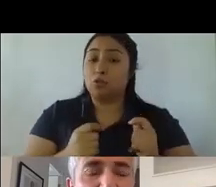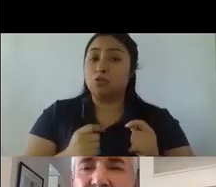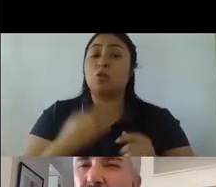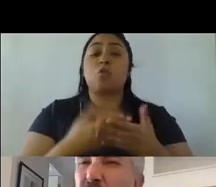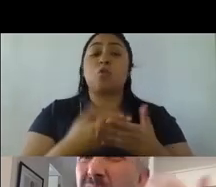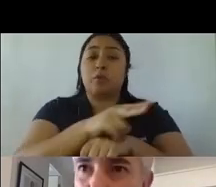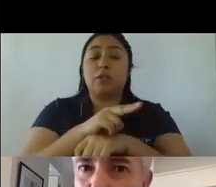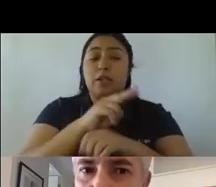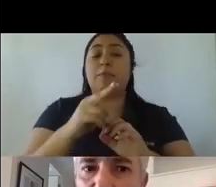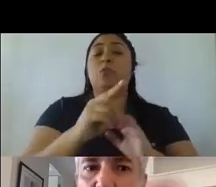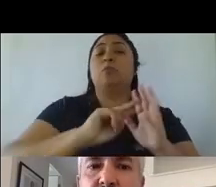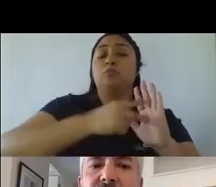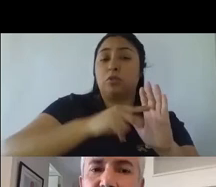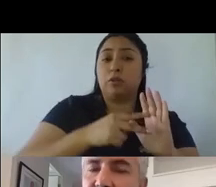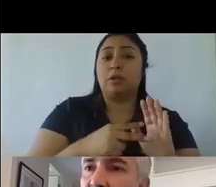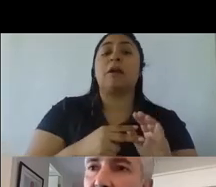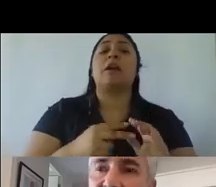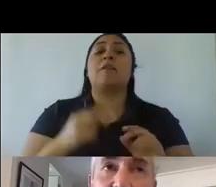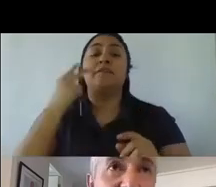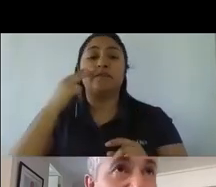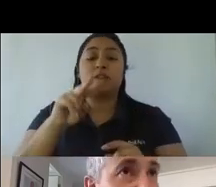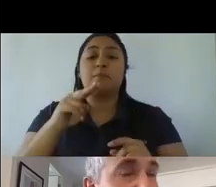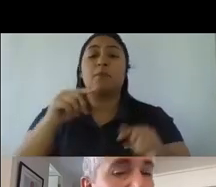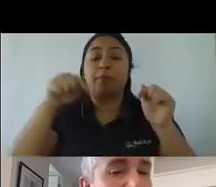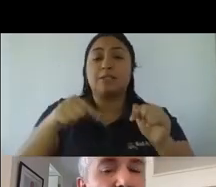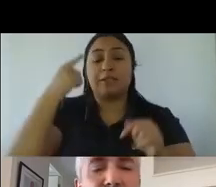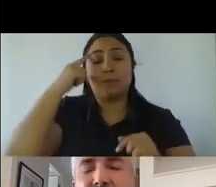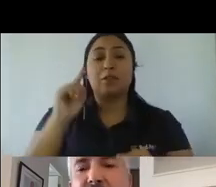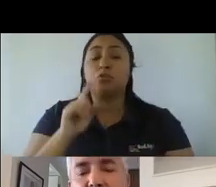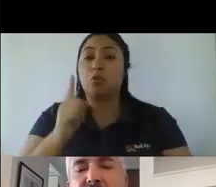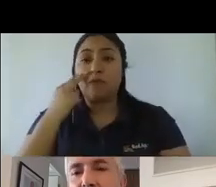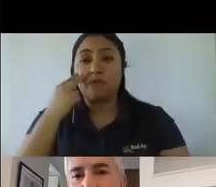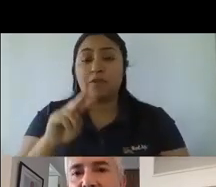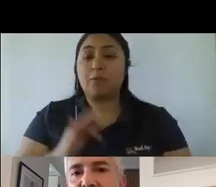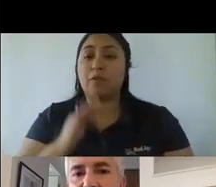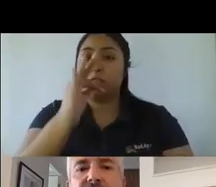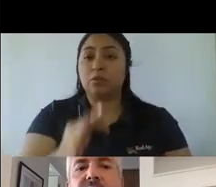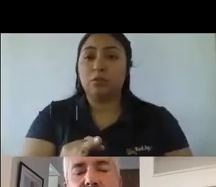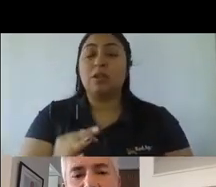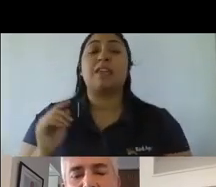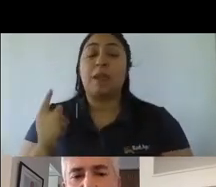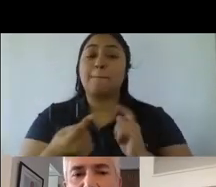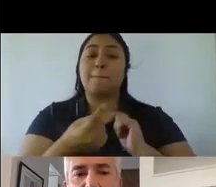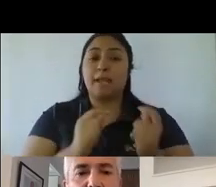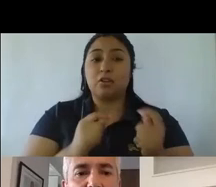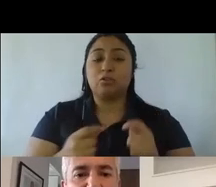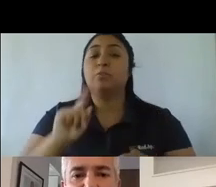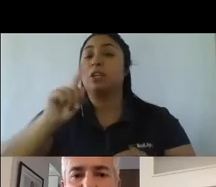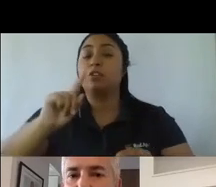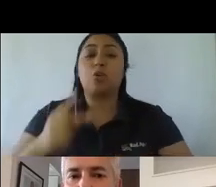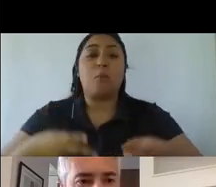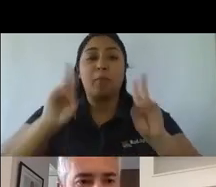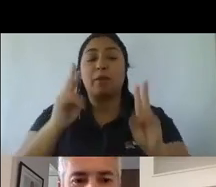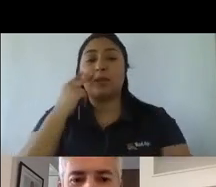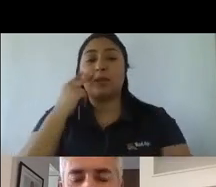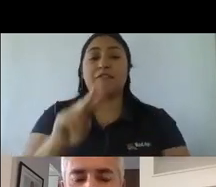siempre el presente pero miramos poco al futuro centrarse en el corto plazo es peligroso porque no nos permite mirar la cancha yo diría de manera